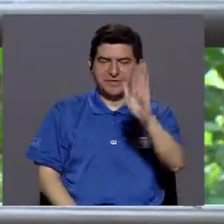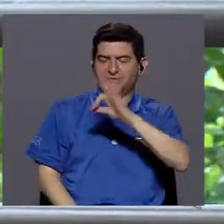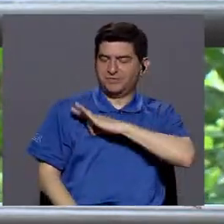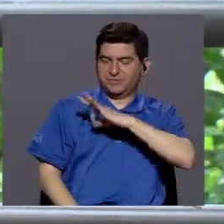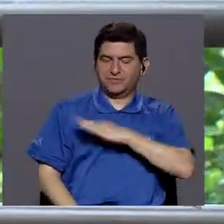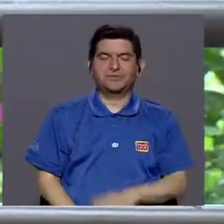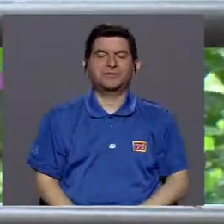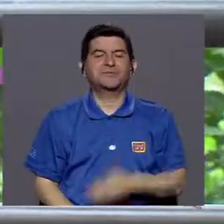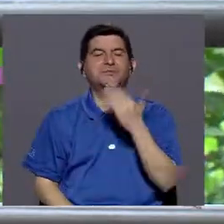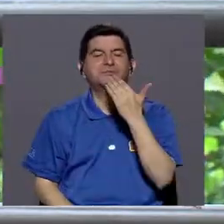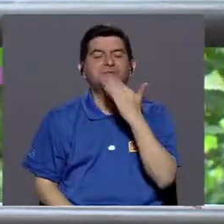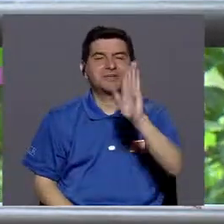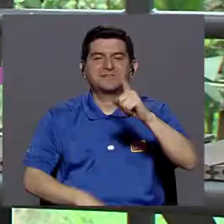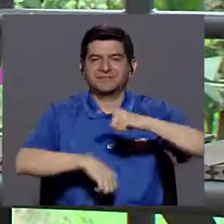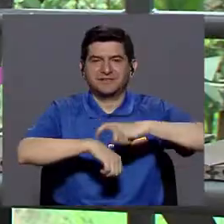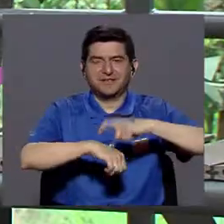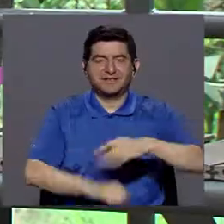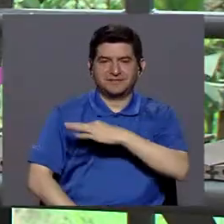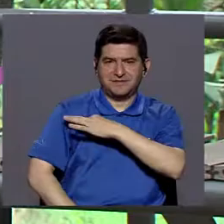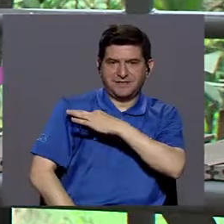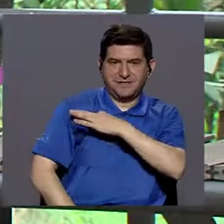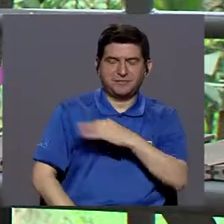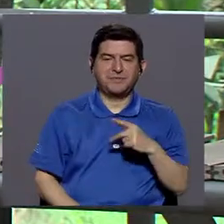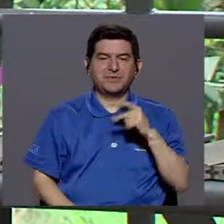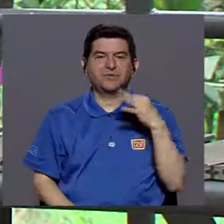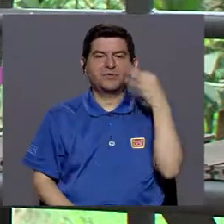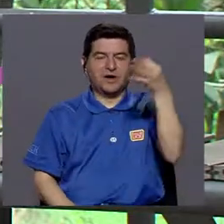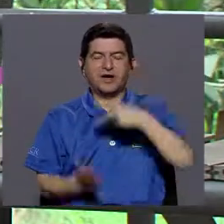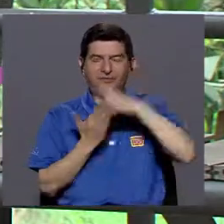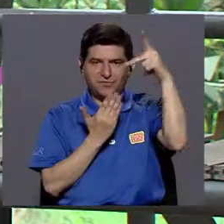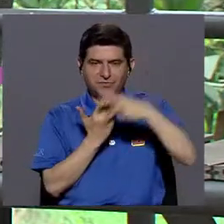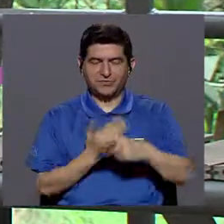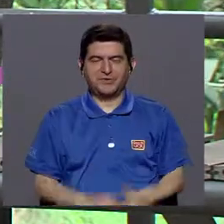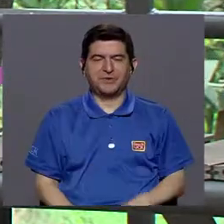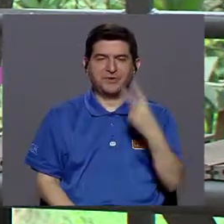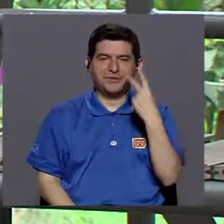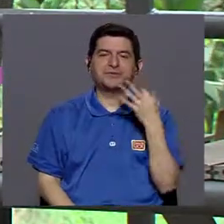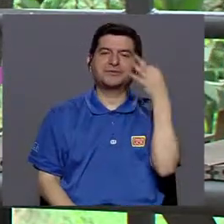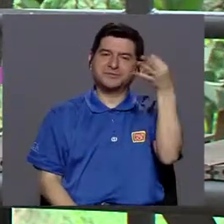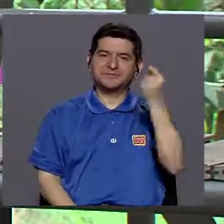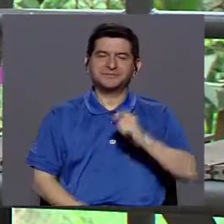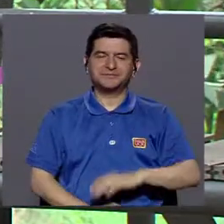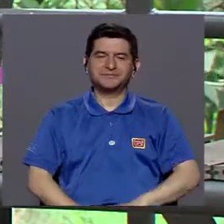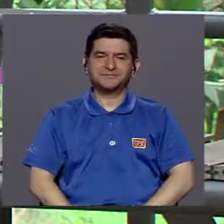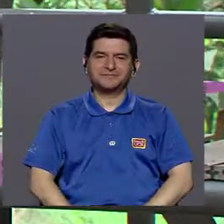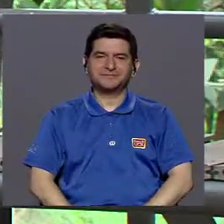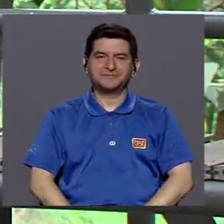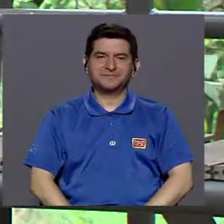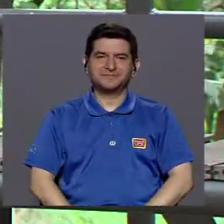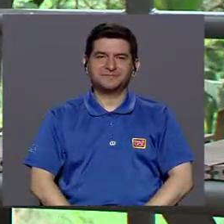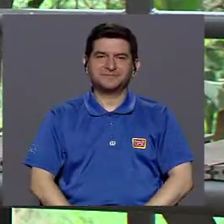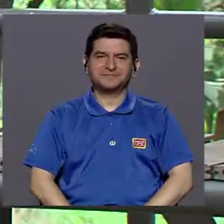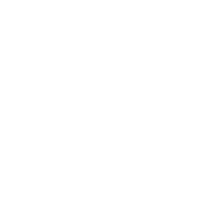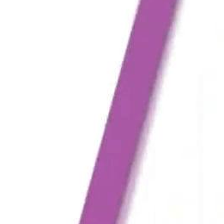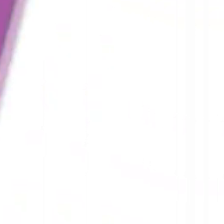y sea de utilidad para su bienestar. Le agradezco su tiempo y le invito a nuestro próximo capítulo. Hasta entonces.